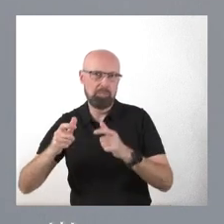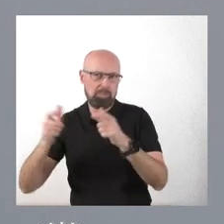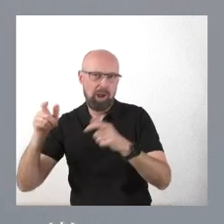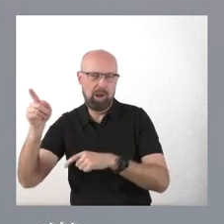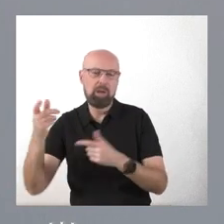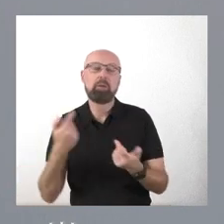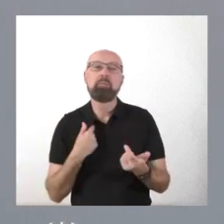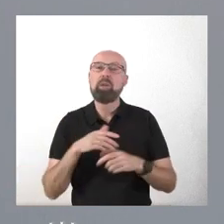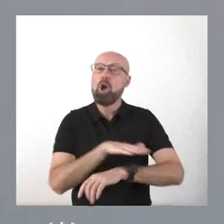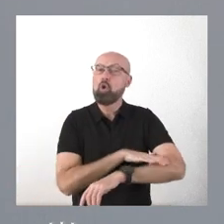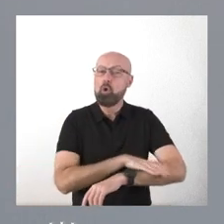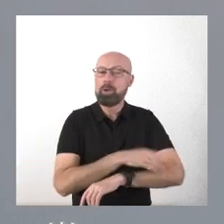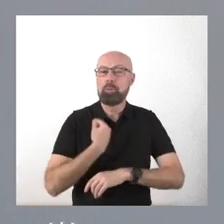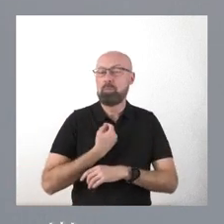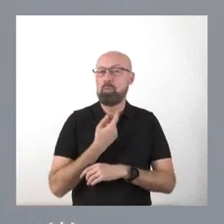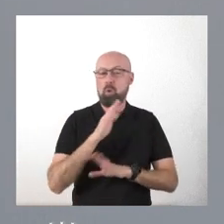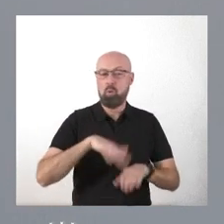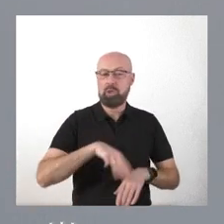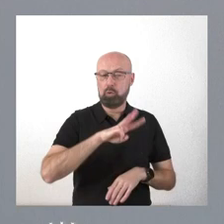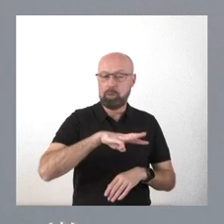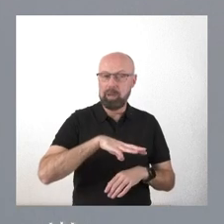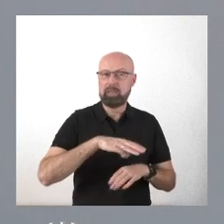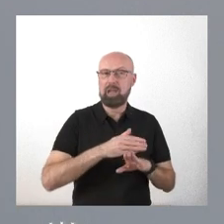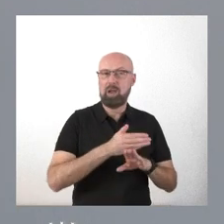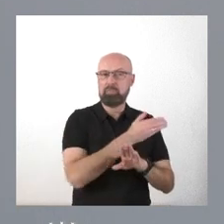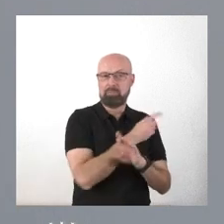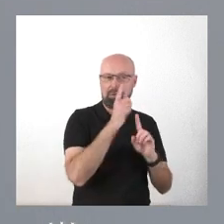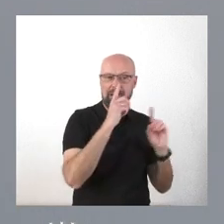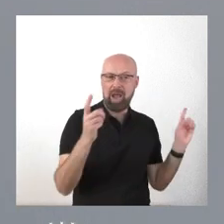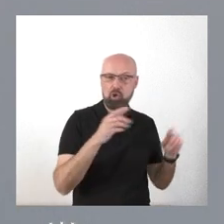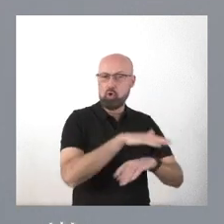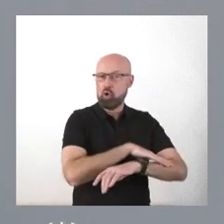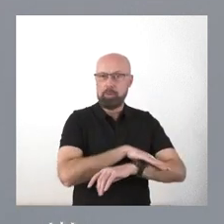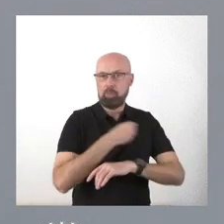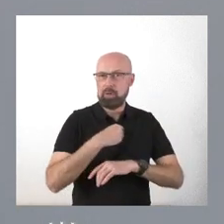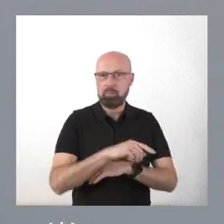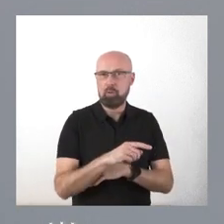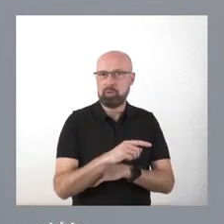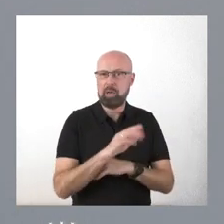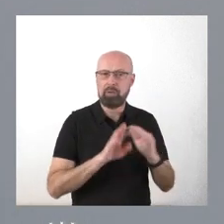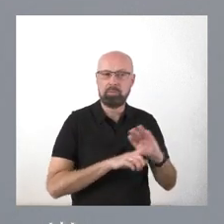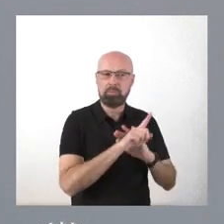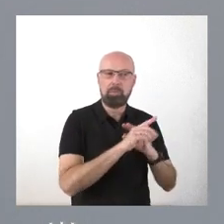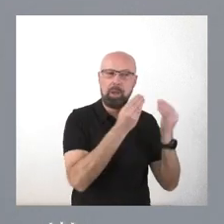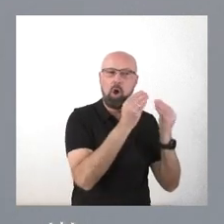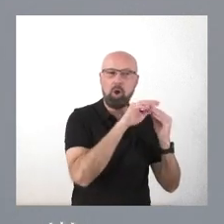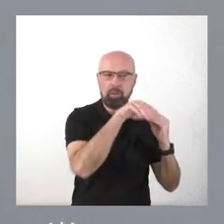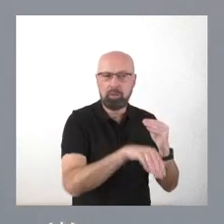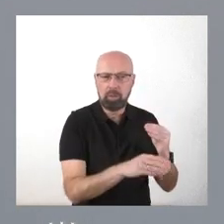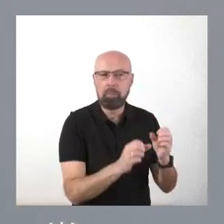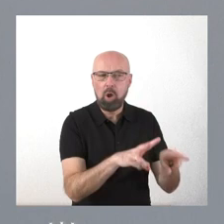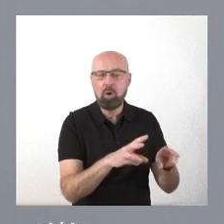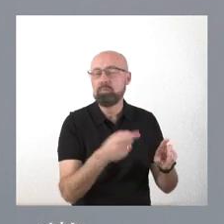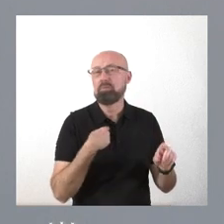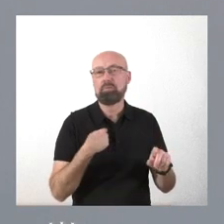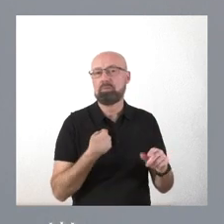y en el último año en Castilla y León. Con lo cual, el mismo mérito o la misma responsabilidad podemos tener para el dato trimestral como para el